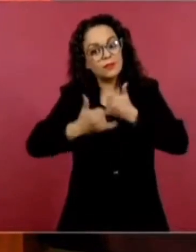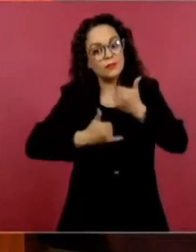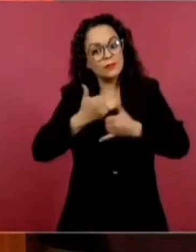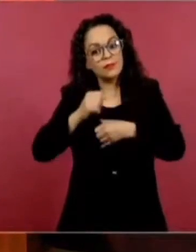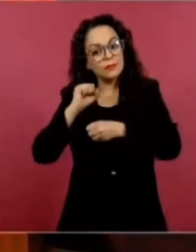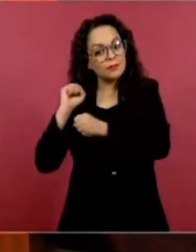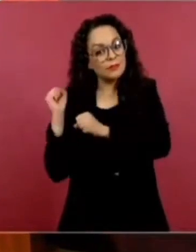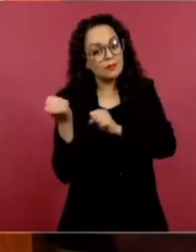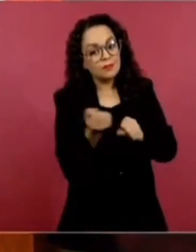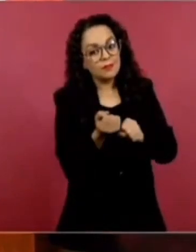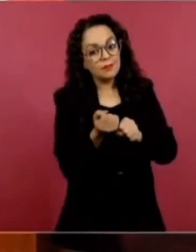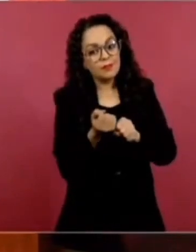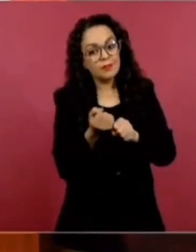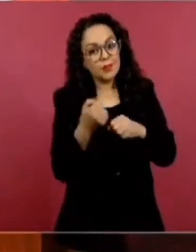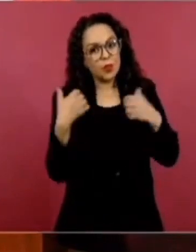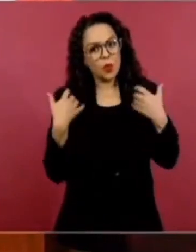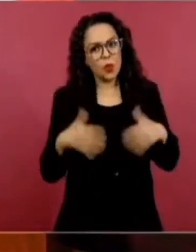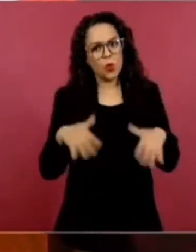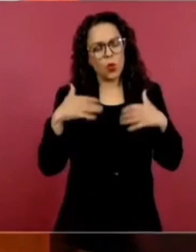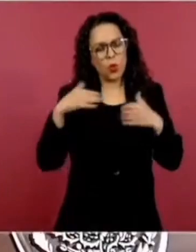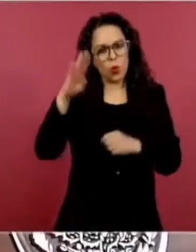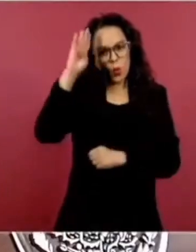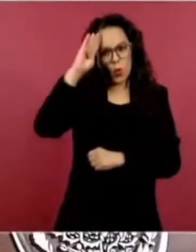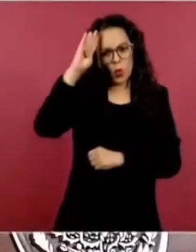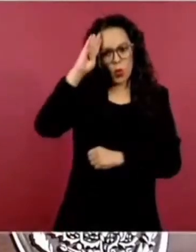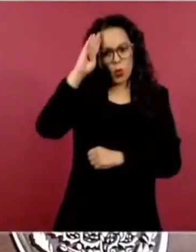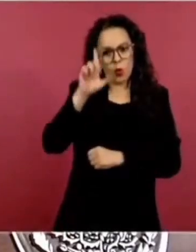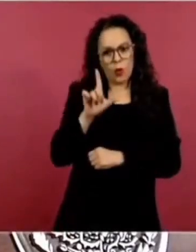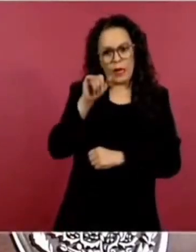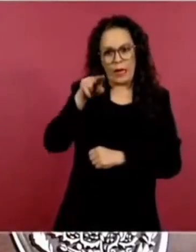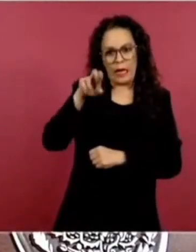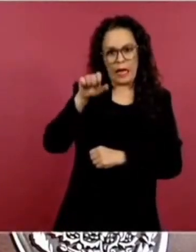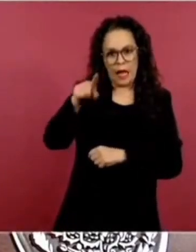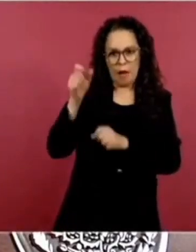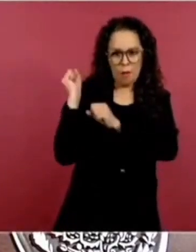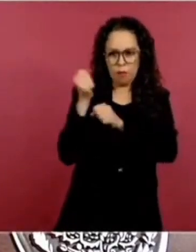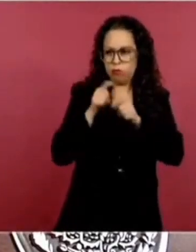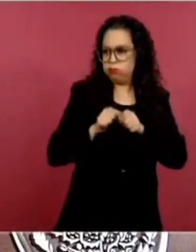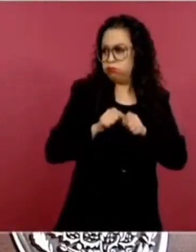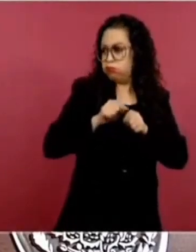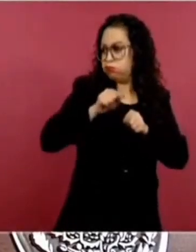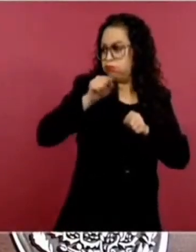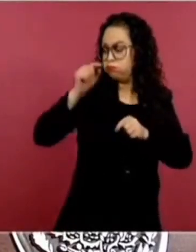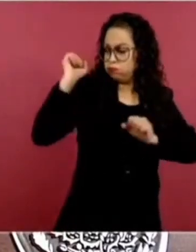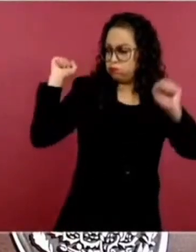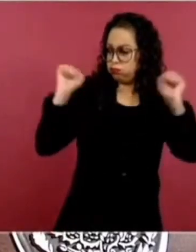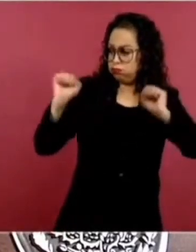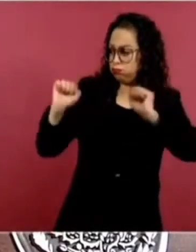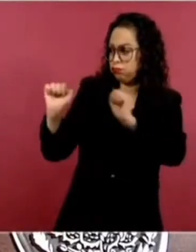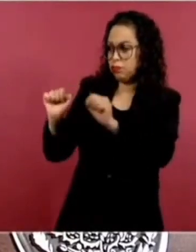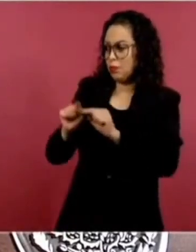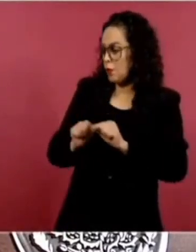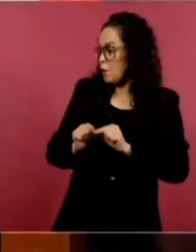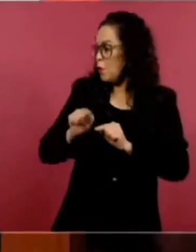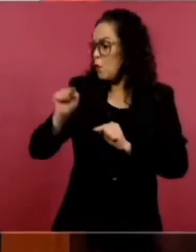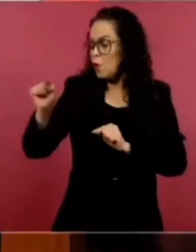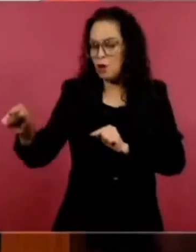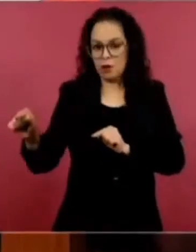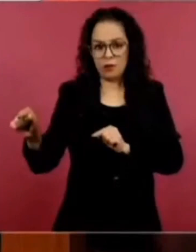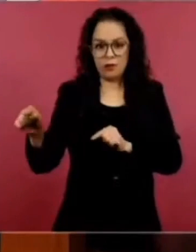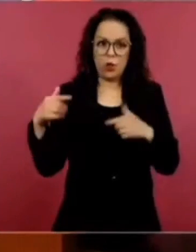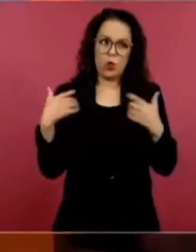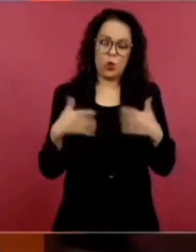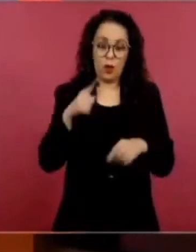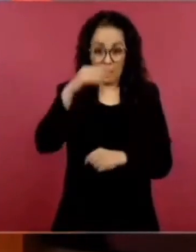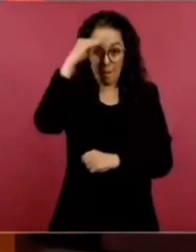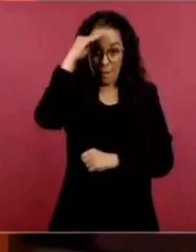Línea tremenda. Y no era línea tan tremenda. Pero como está uno escuchando, a lo mejor